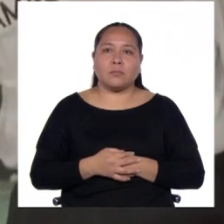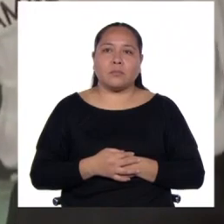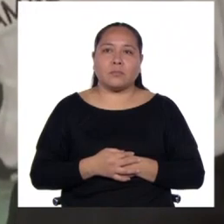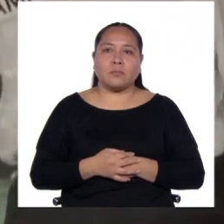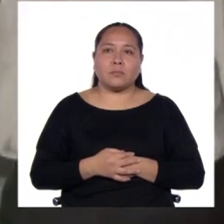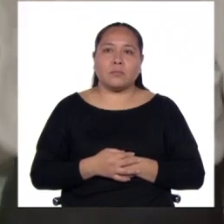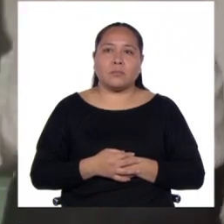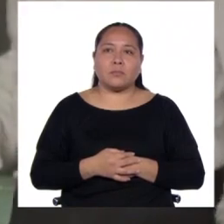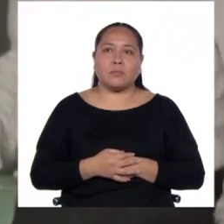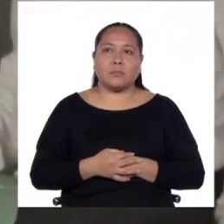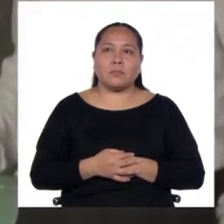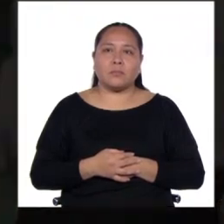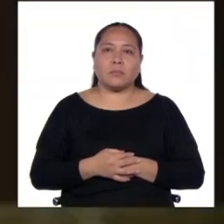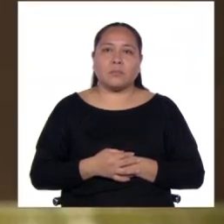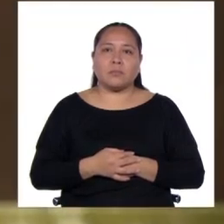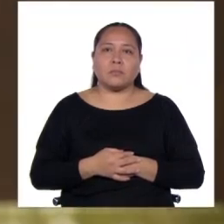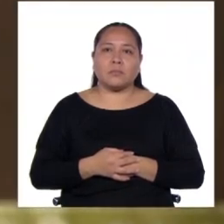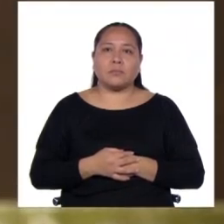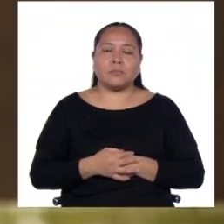también quiero aprender de ustedes.